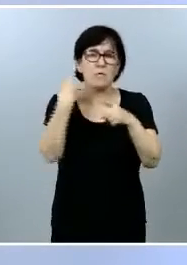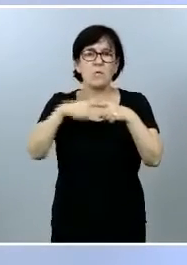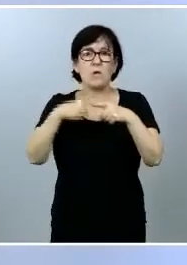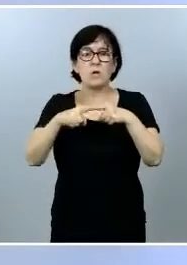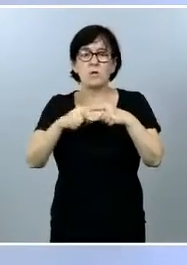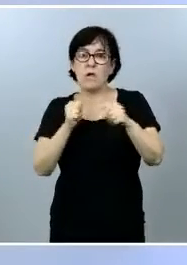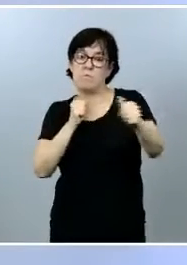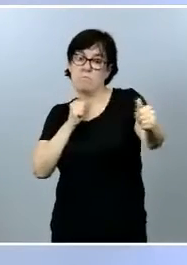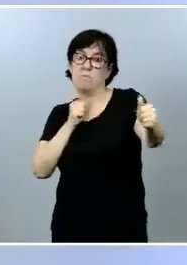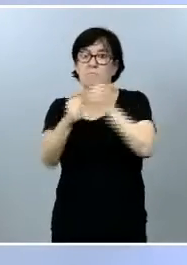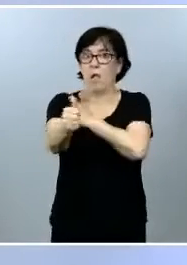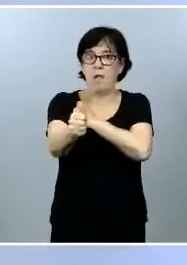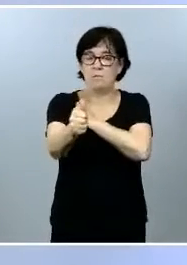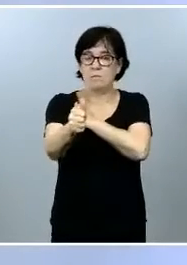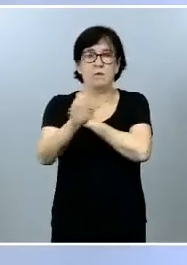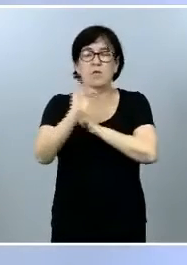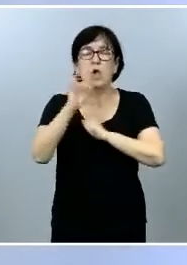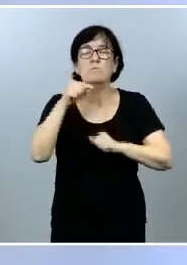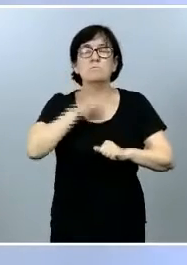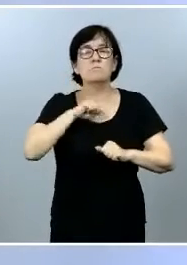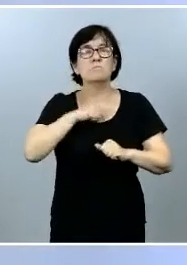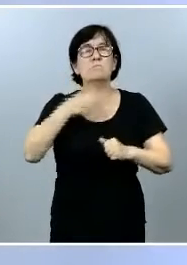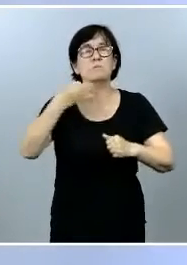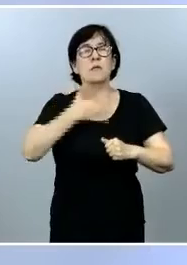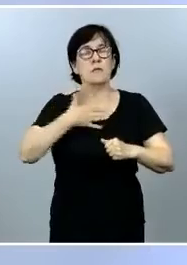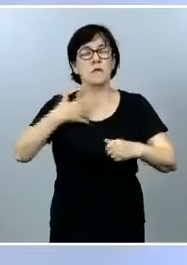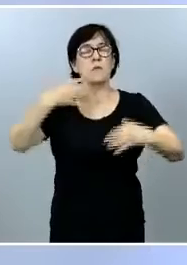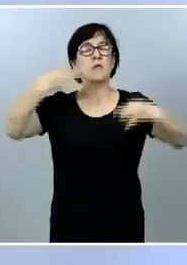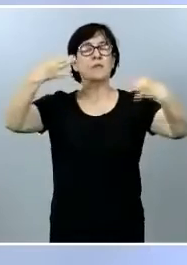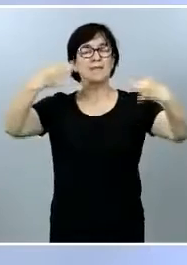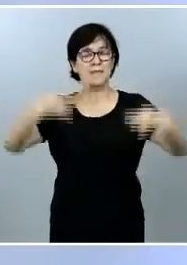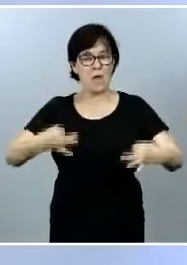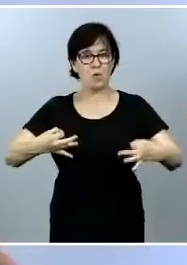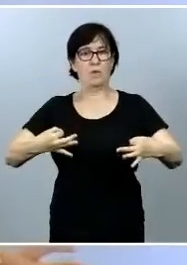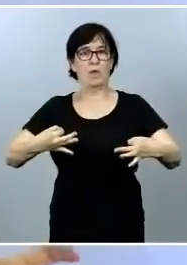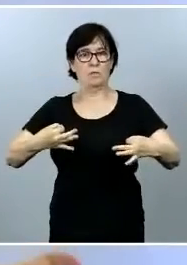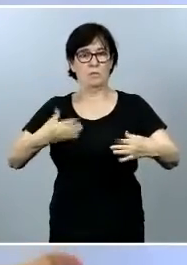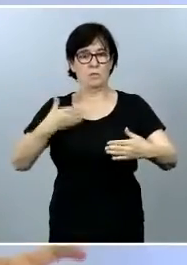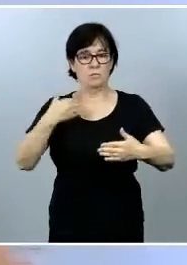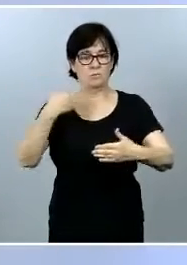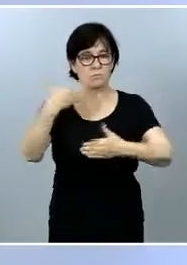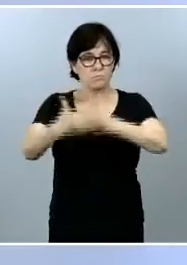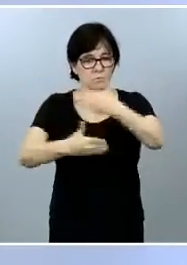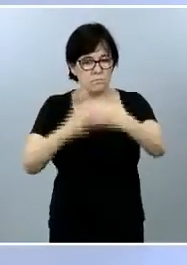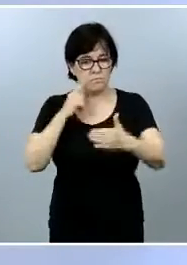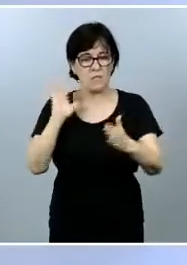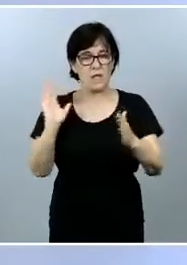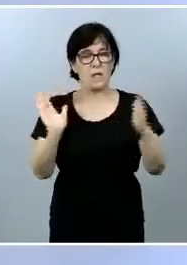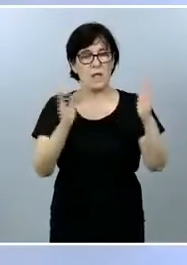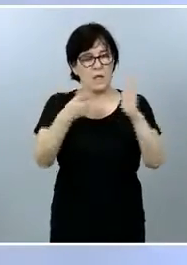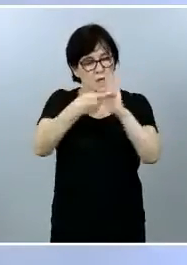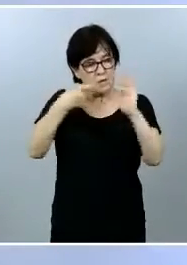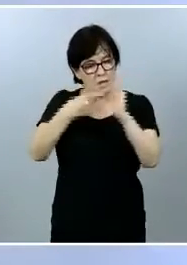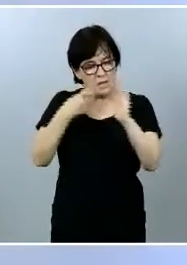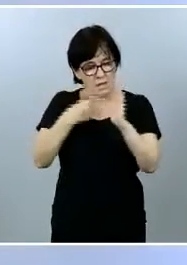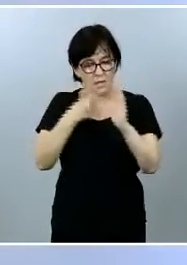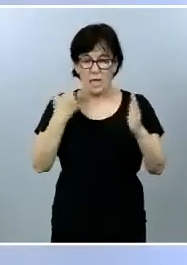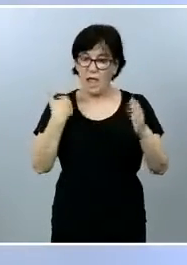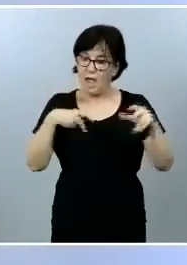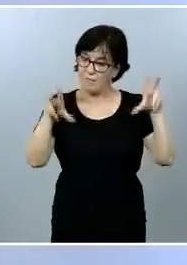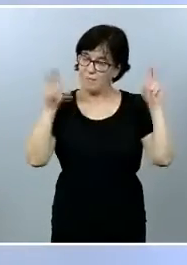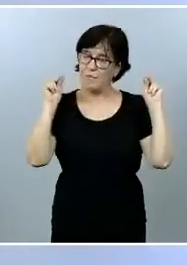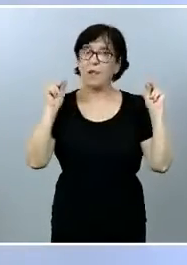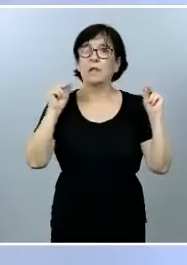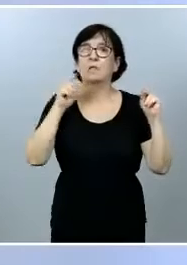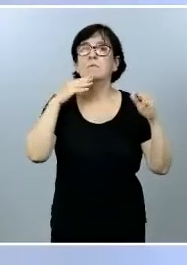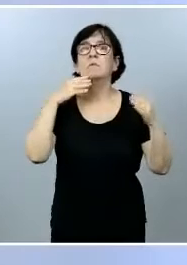sino de querer llegar con seguridad a la meta que es pasar de la etapa de desescalada a la etapa de nueva normalidad